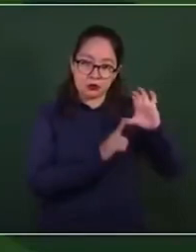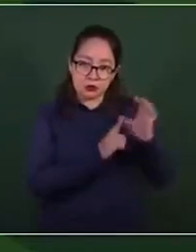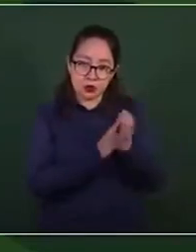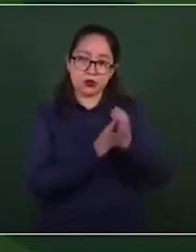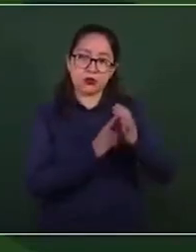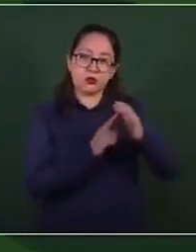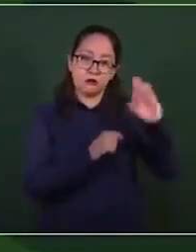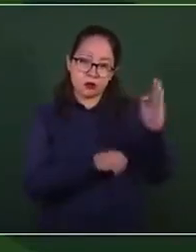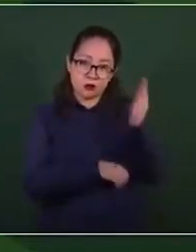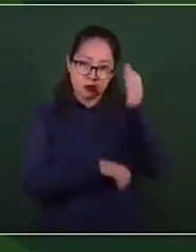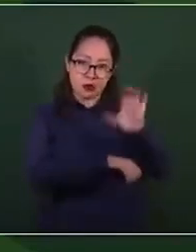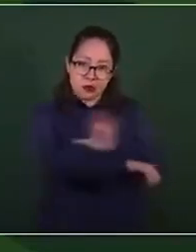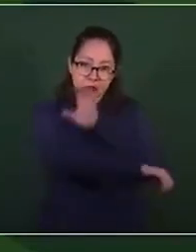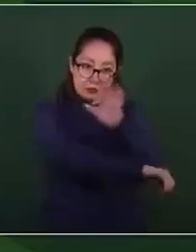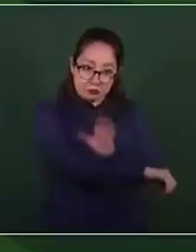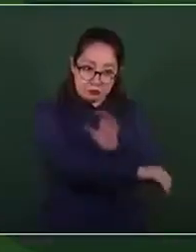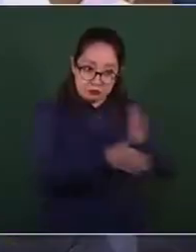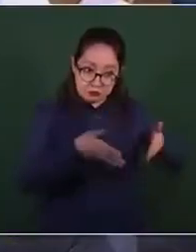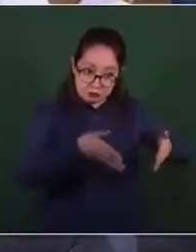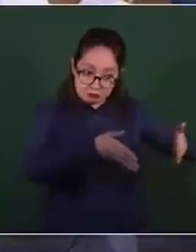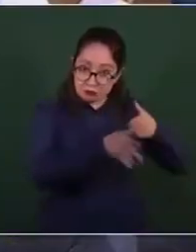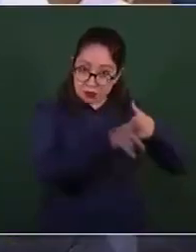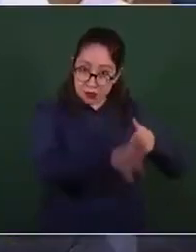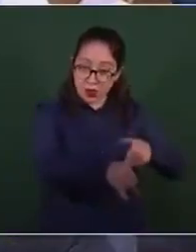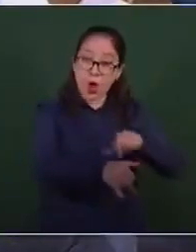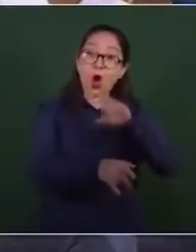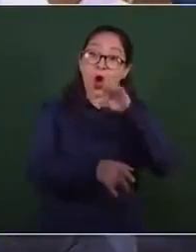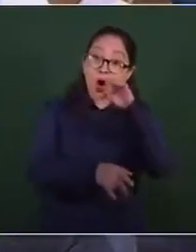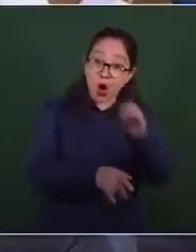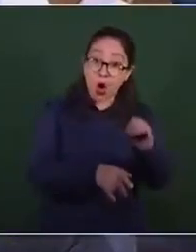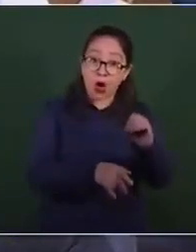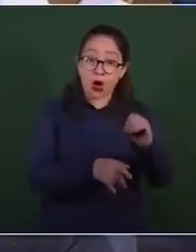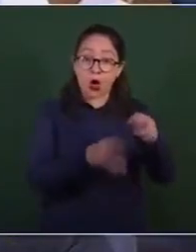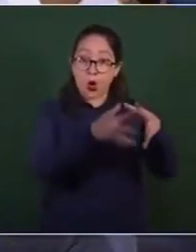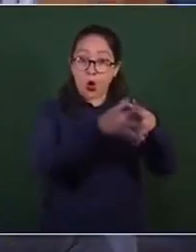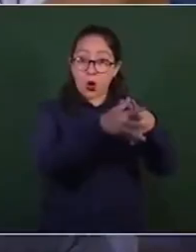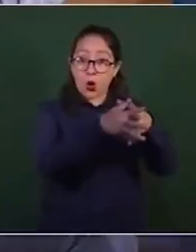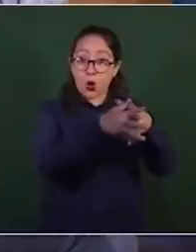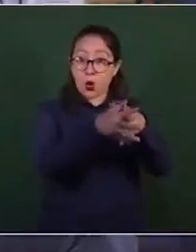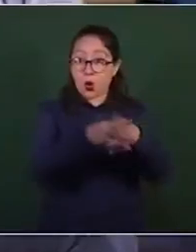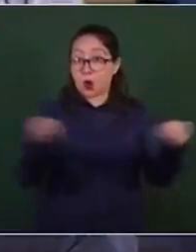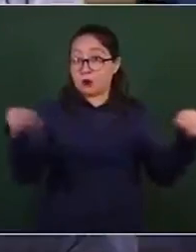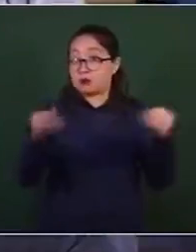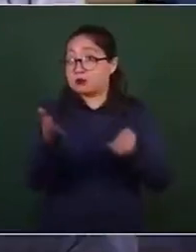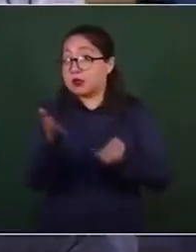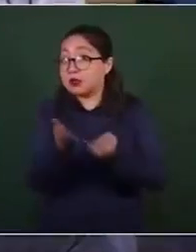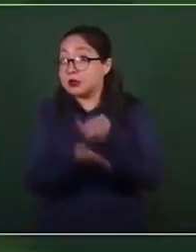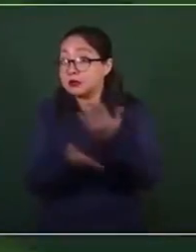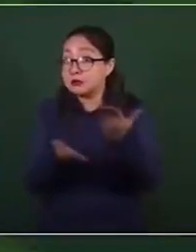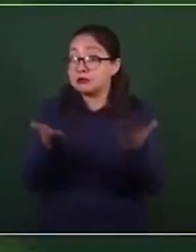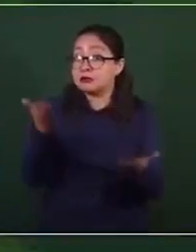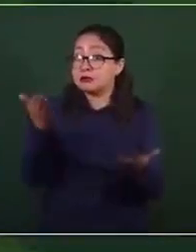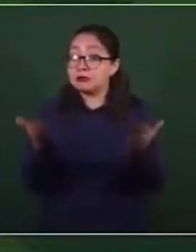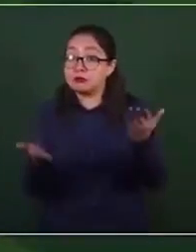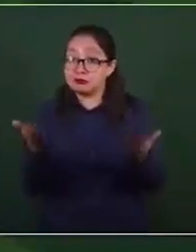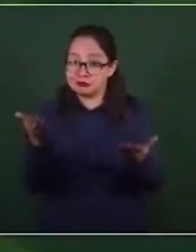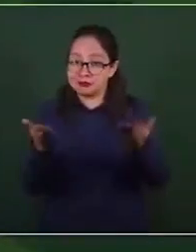desaparecerlas, como se ha intentado